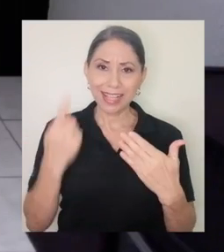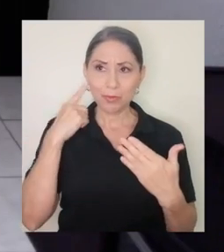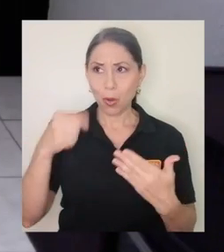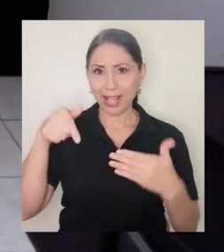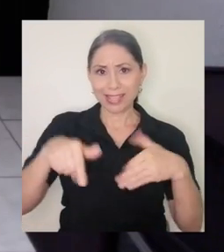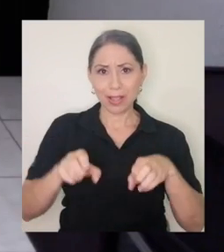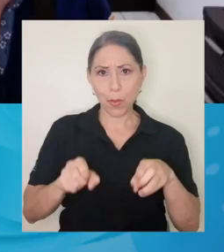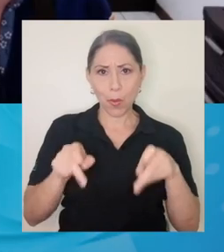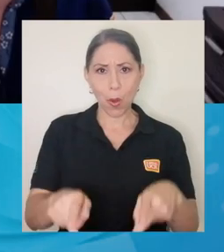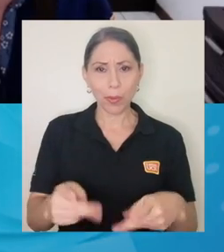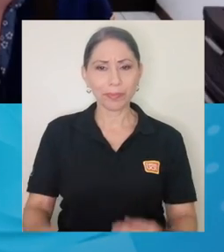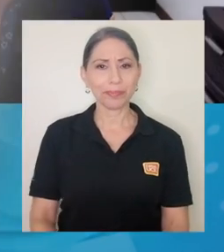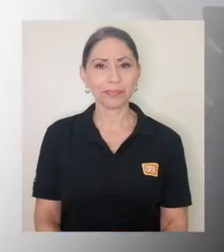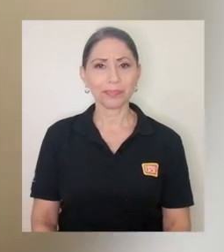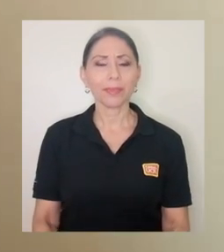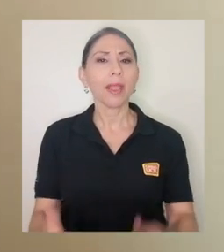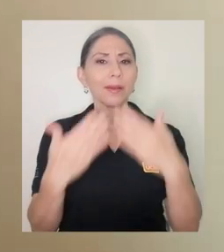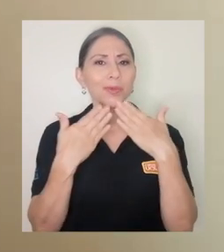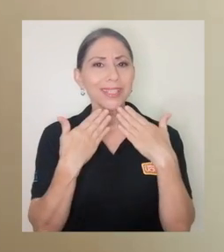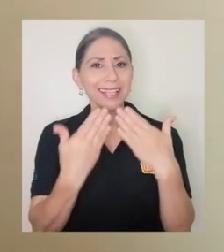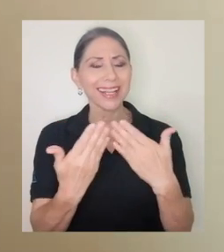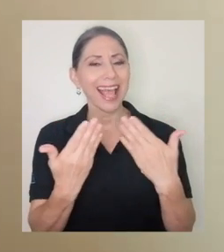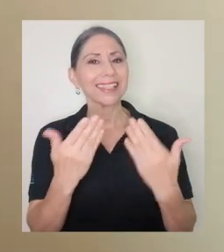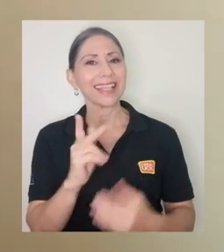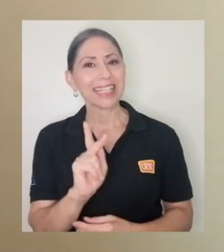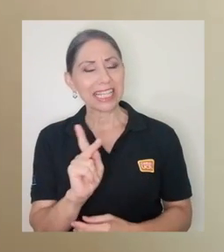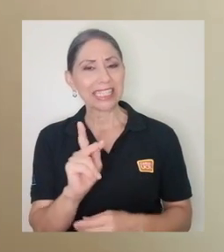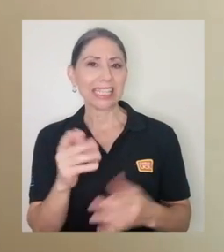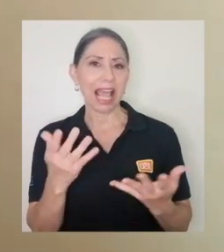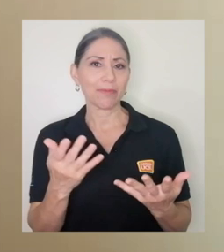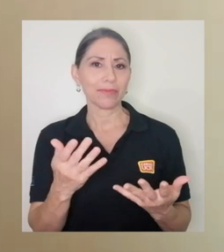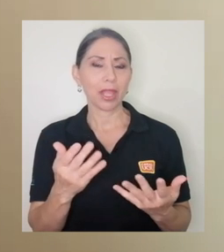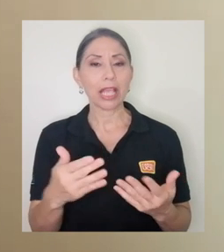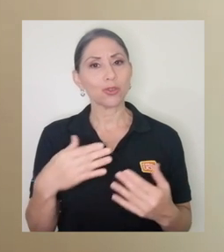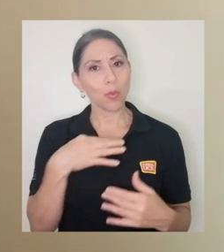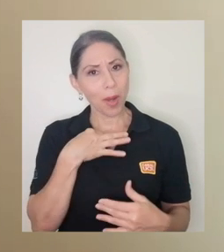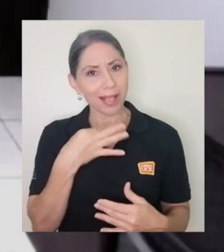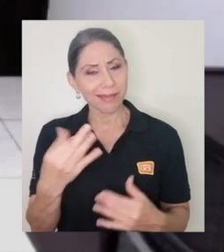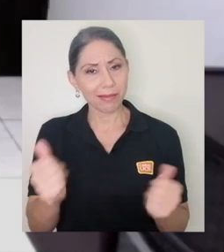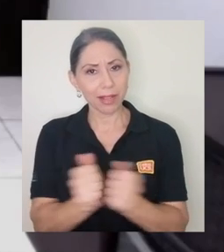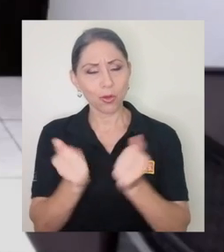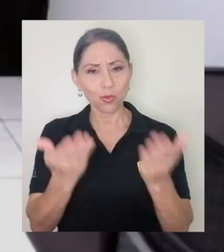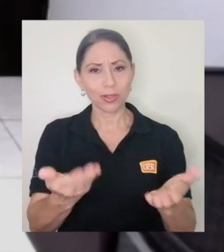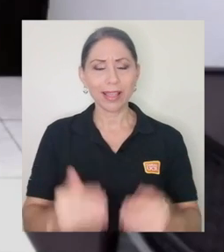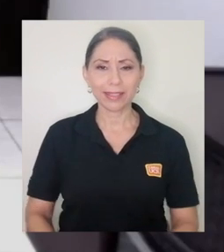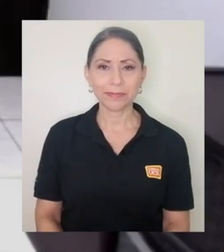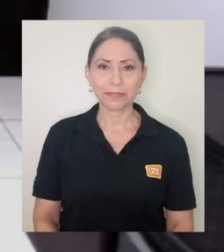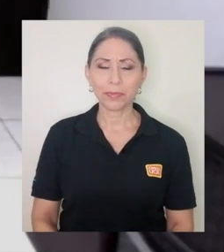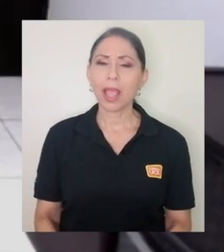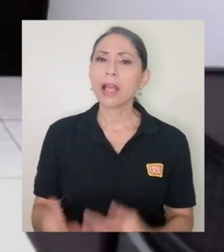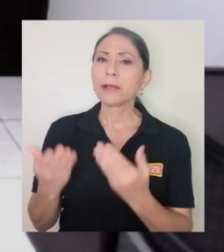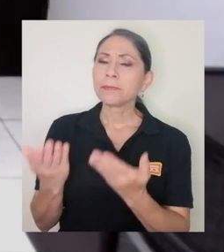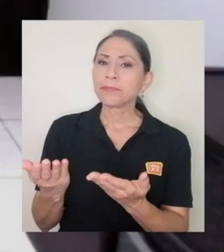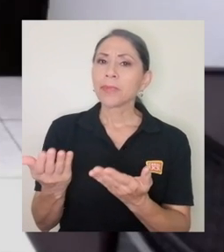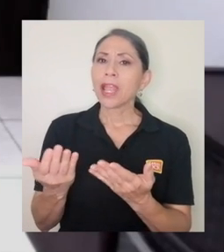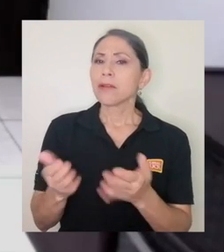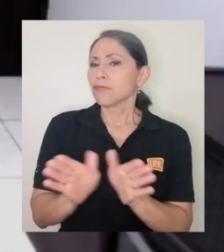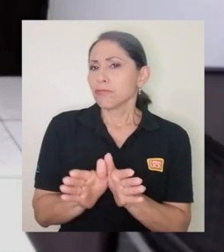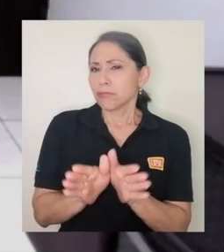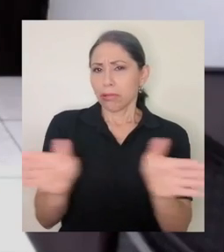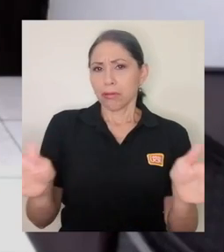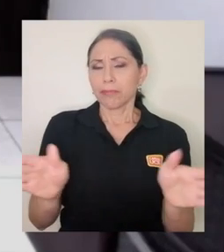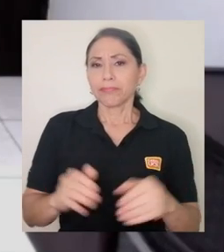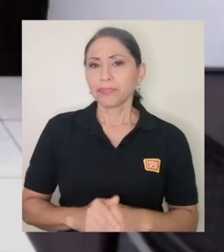este espacio. Muchas gracias Cris y es un placer estar aquí con ustedes. Leonora, en términos